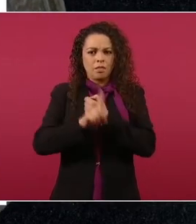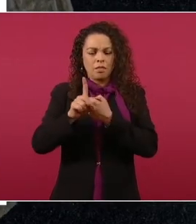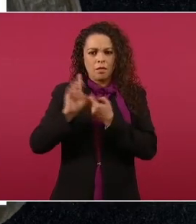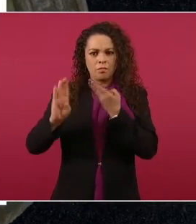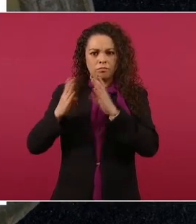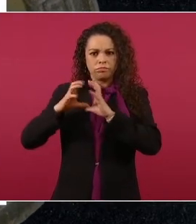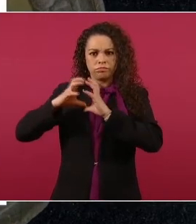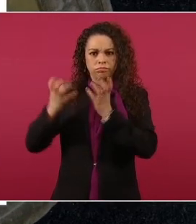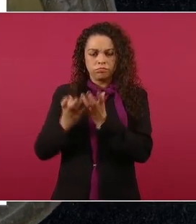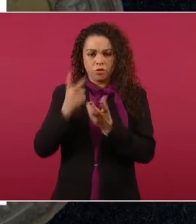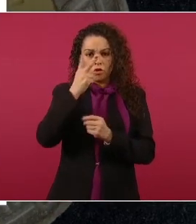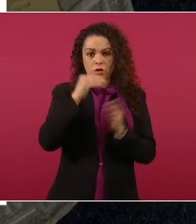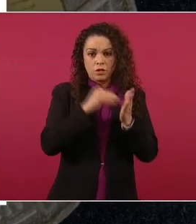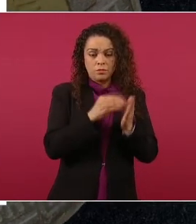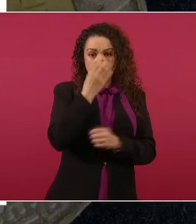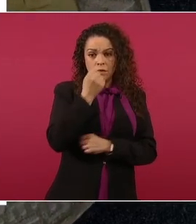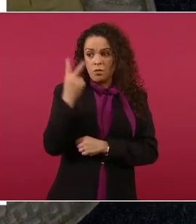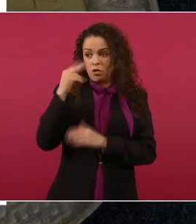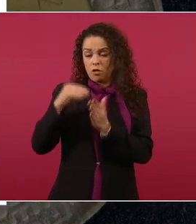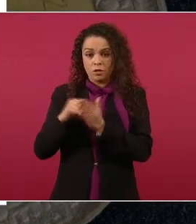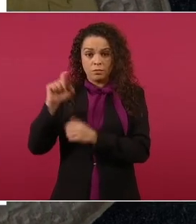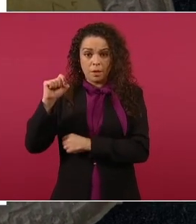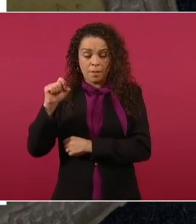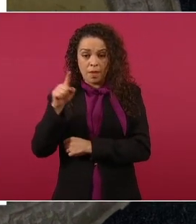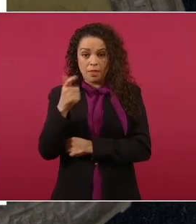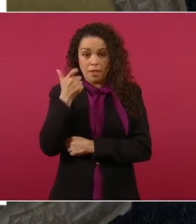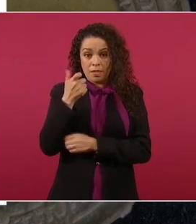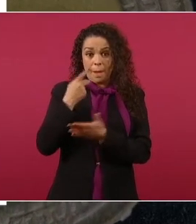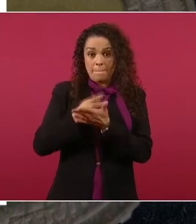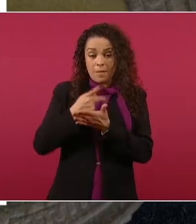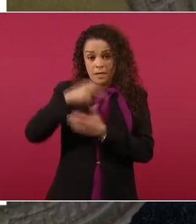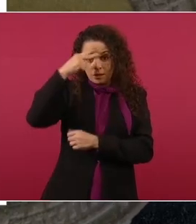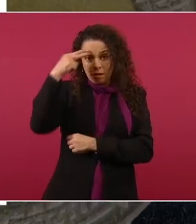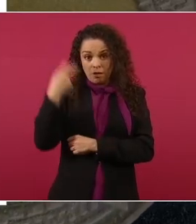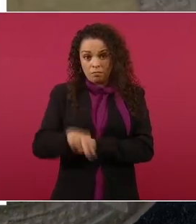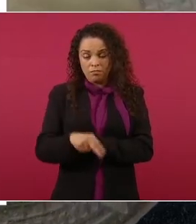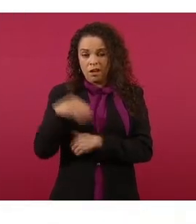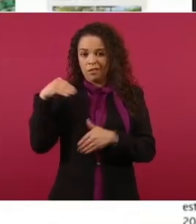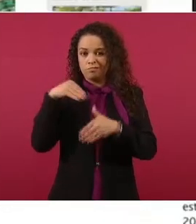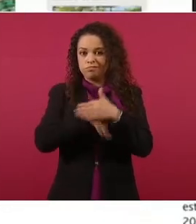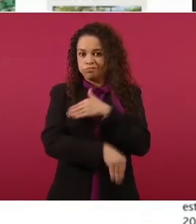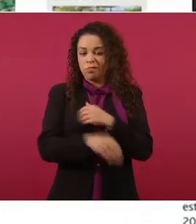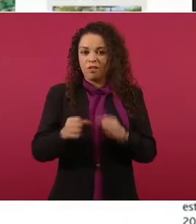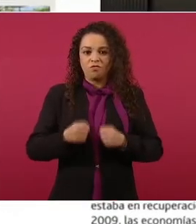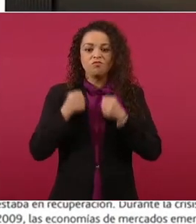y 2020, el peso mexicano sufriría una depreciación significativa.